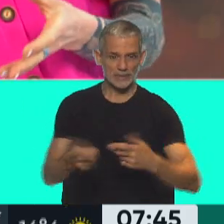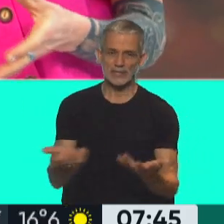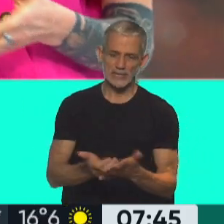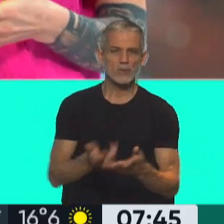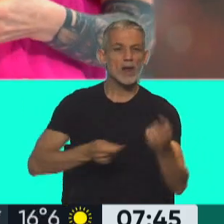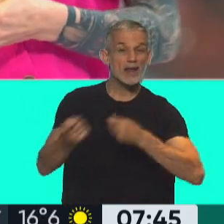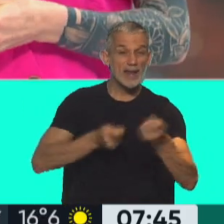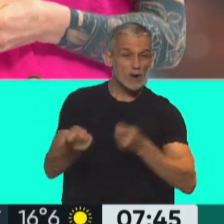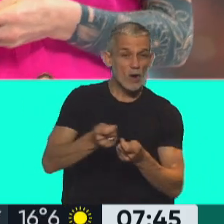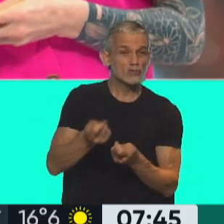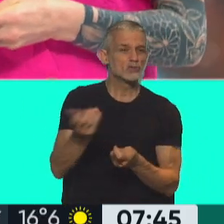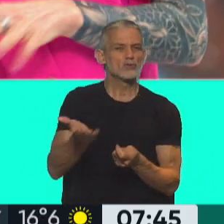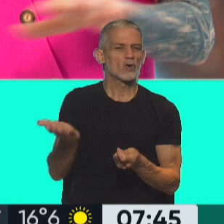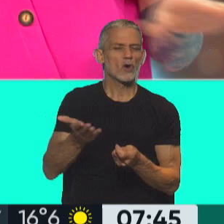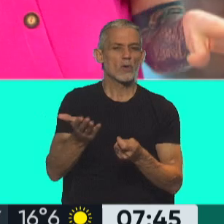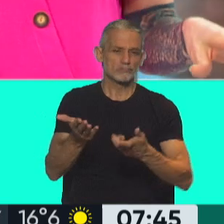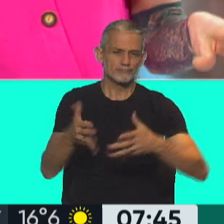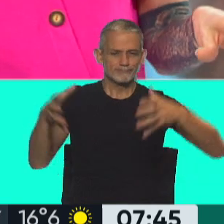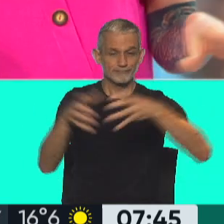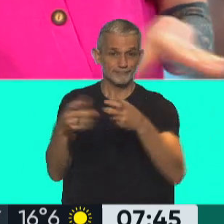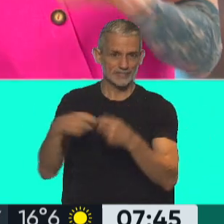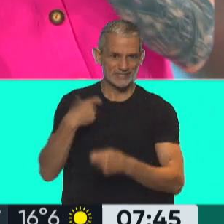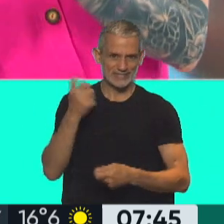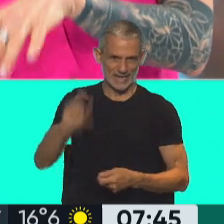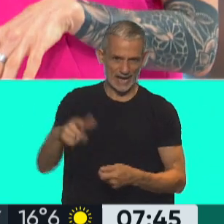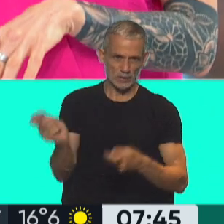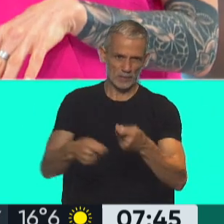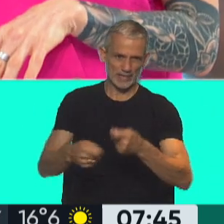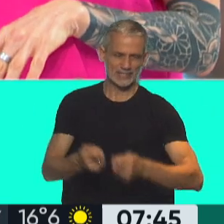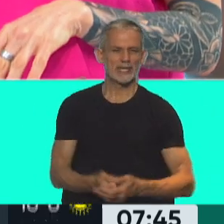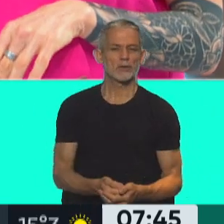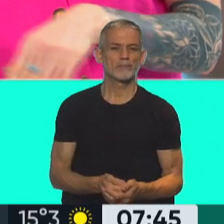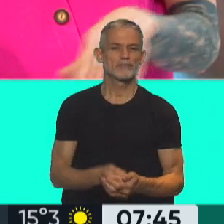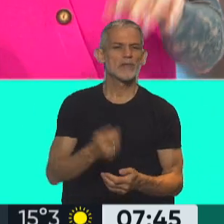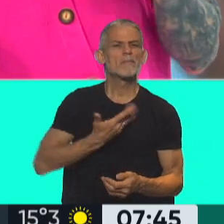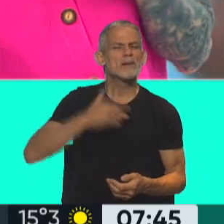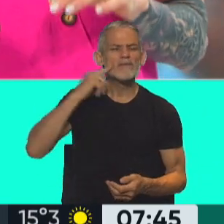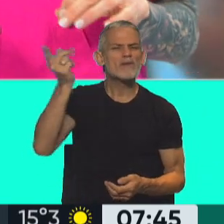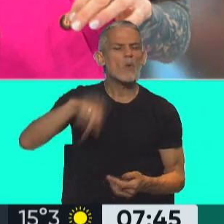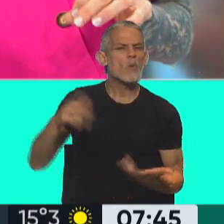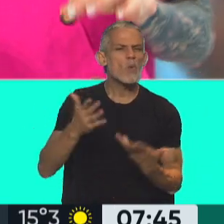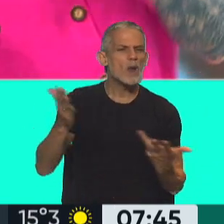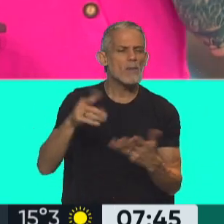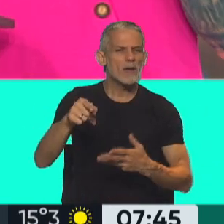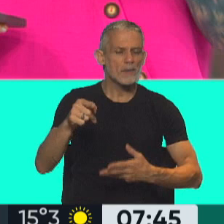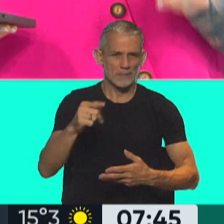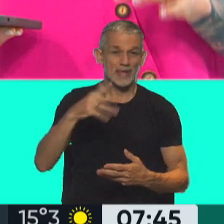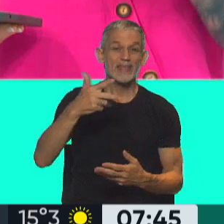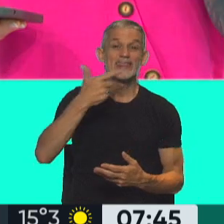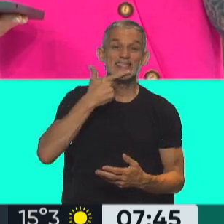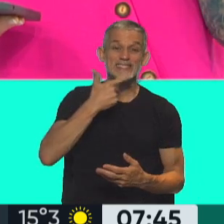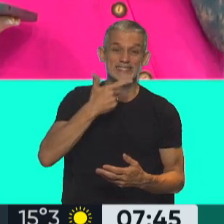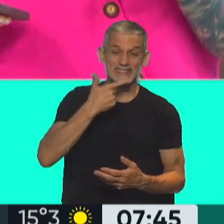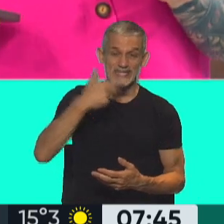negociación con unidad piquetera, lo vamos a hablar en un ratito. ¿Cuándo está regresando el presidente a la Argentina? El presidente está llegando el 17